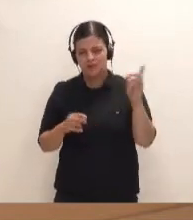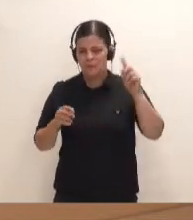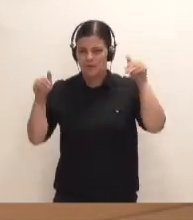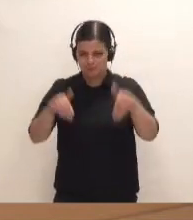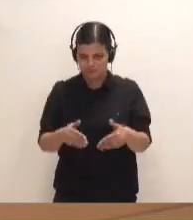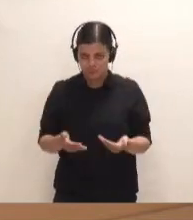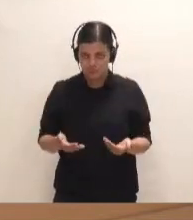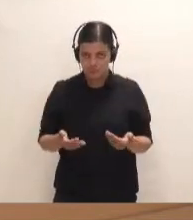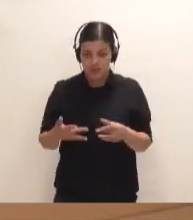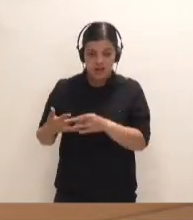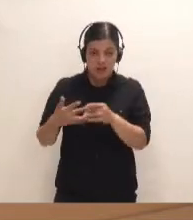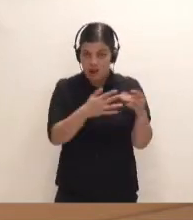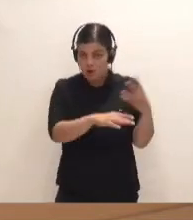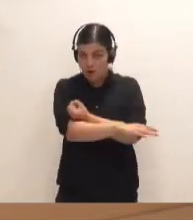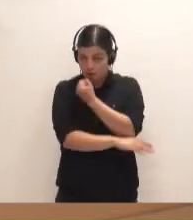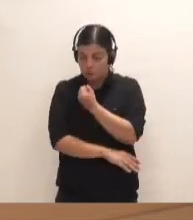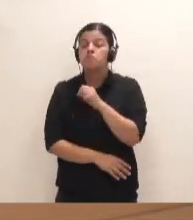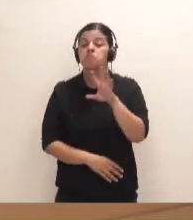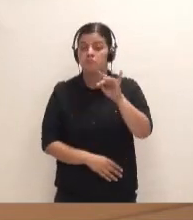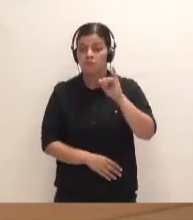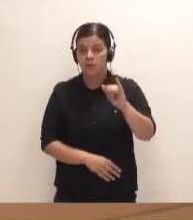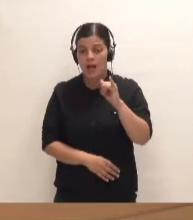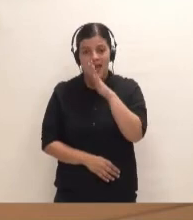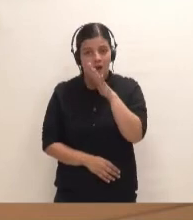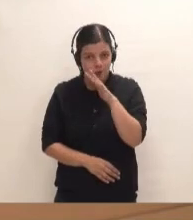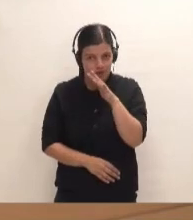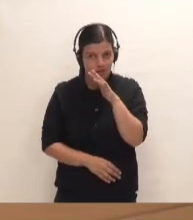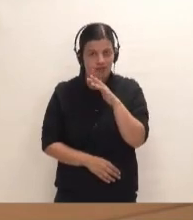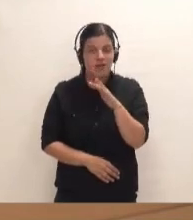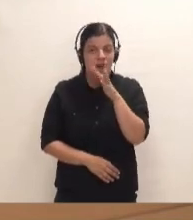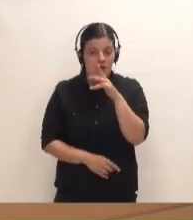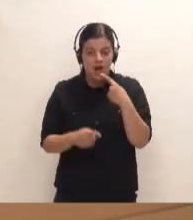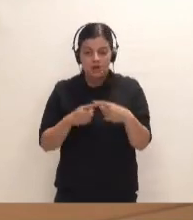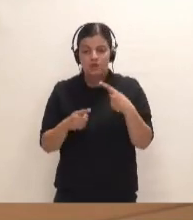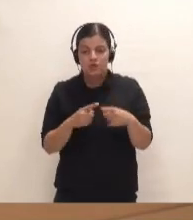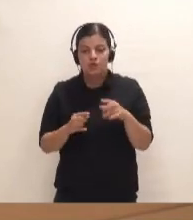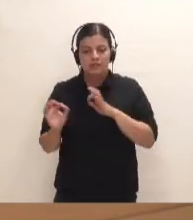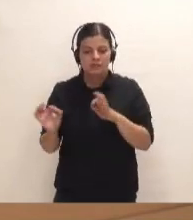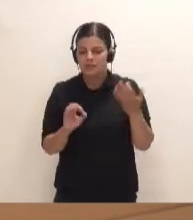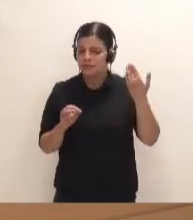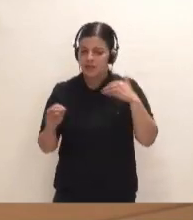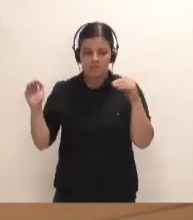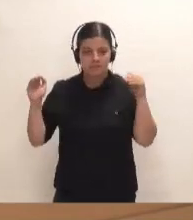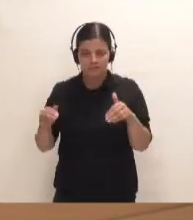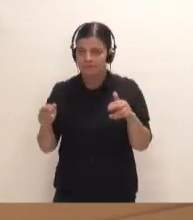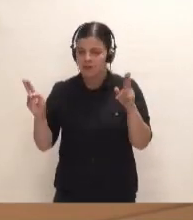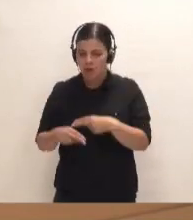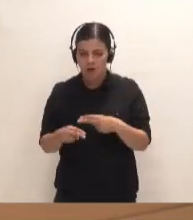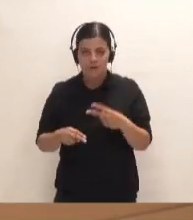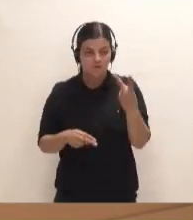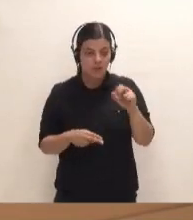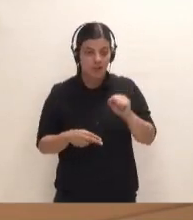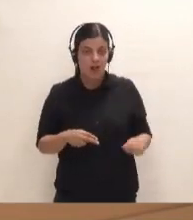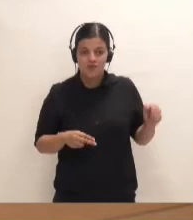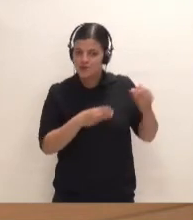¿Liderazgo por parte del Cabildo? Sí, sí lo hay. Ahora, ahora, con estas cosas que ya se han dejado caducar y en lo que no se ha hecho nada durante 20 años,